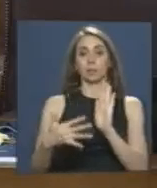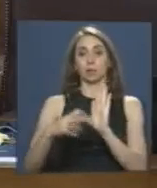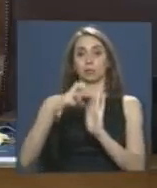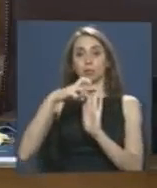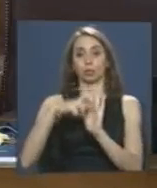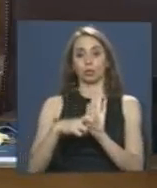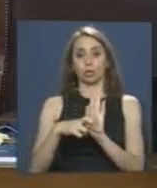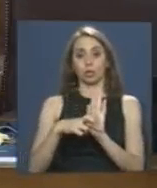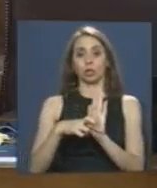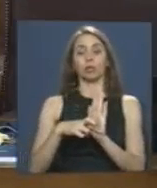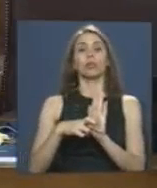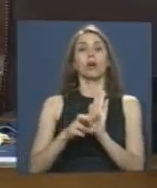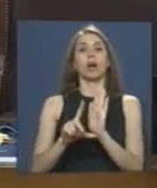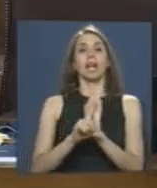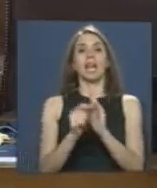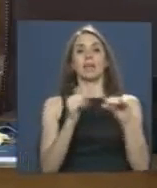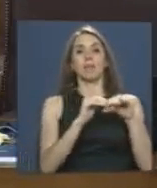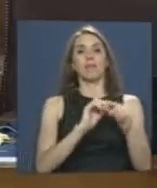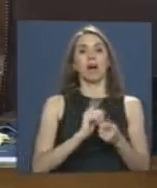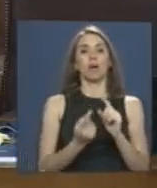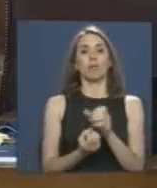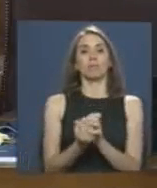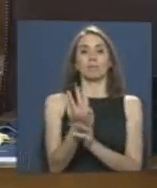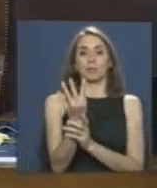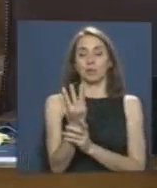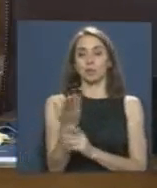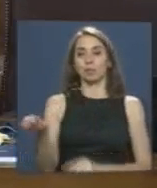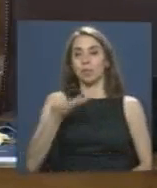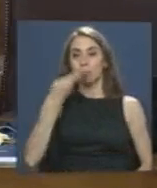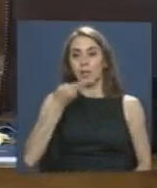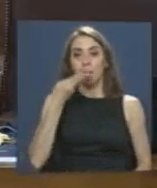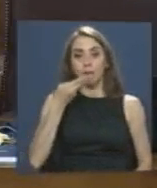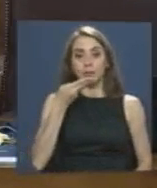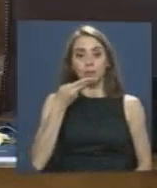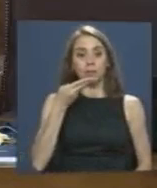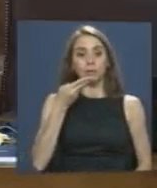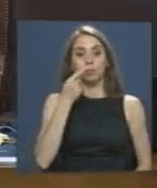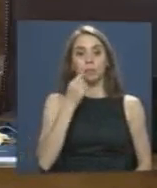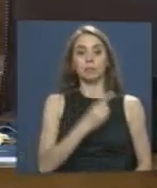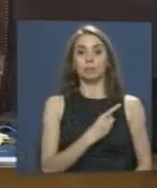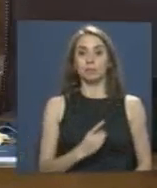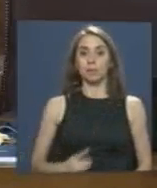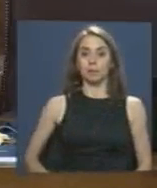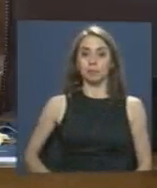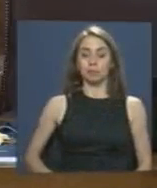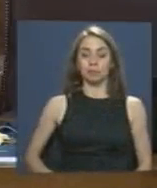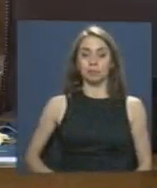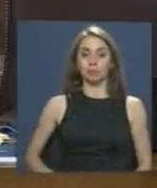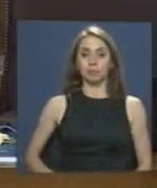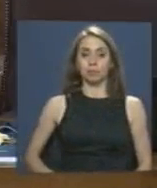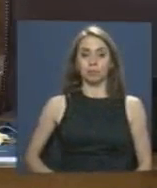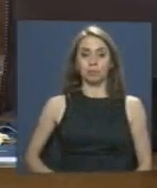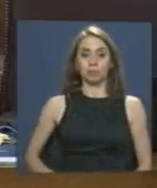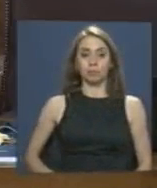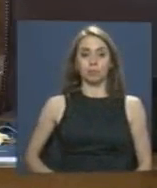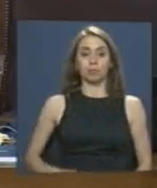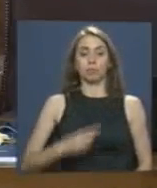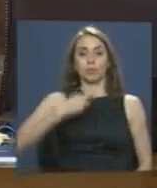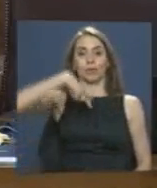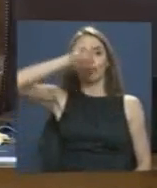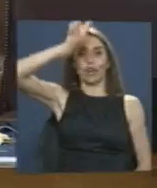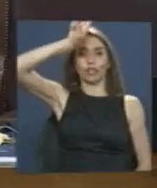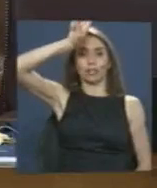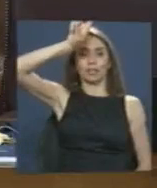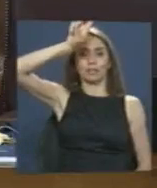proyecto que moderniza la legislación bancaria, le ofrecemos la palabra al diputado de la zona norte,